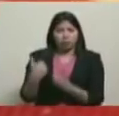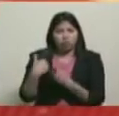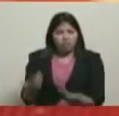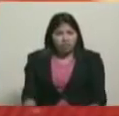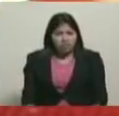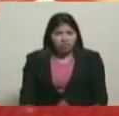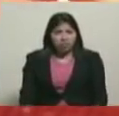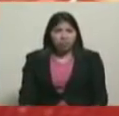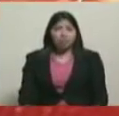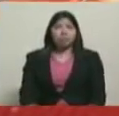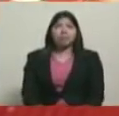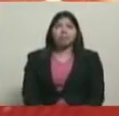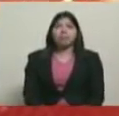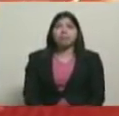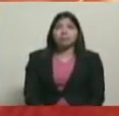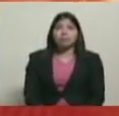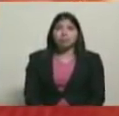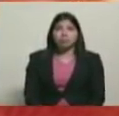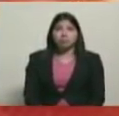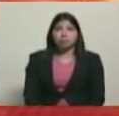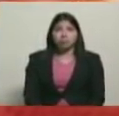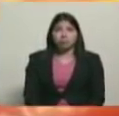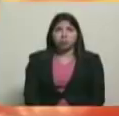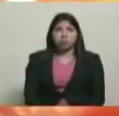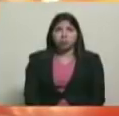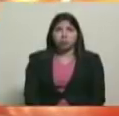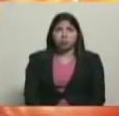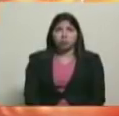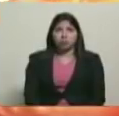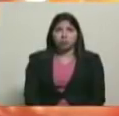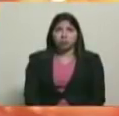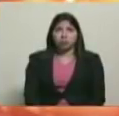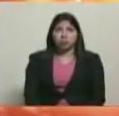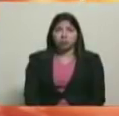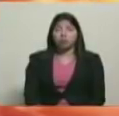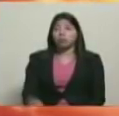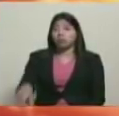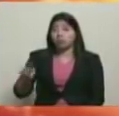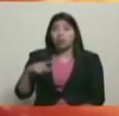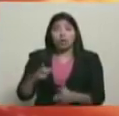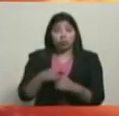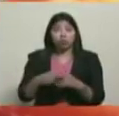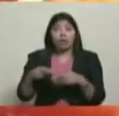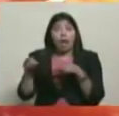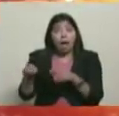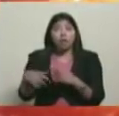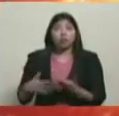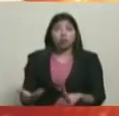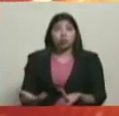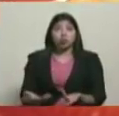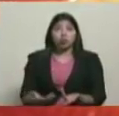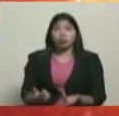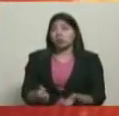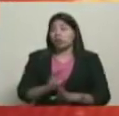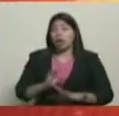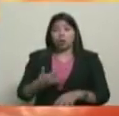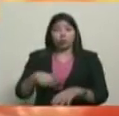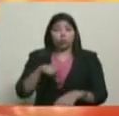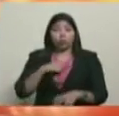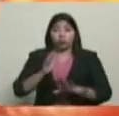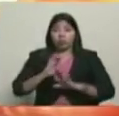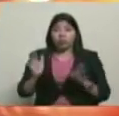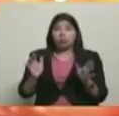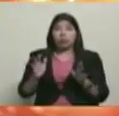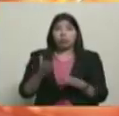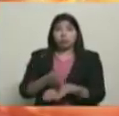Así son de irresponsables. Ahora, quedan en evidencia ante el punto. Y ahí es donde viene la respuesta nuestra, mediática, en el mundo